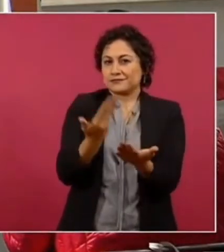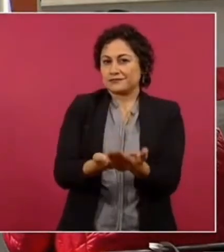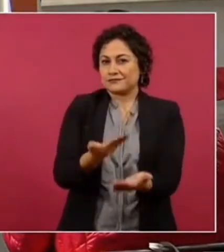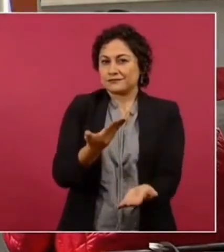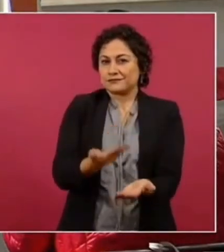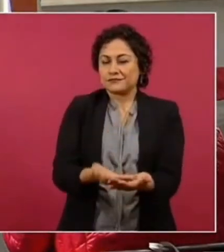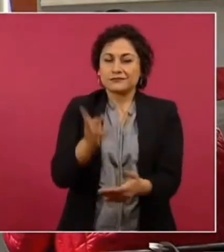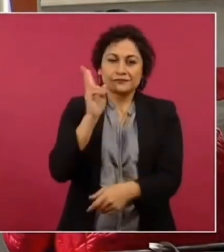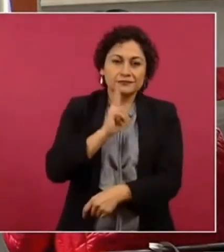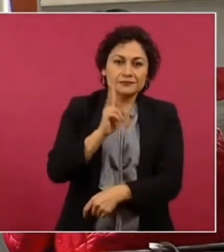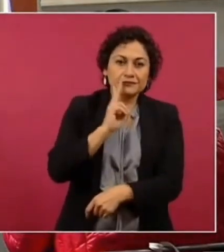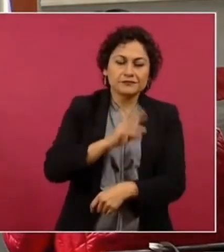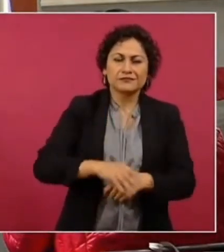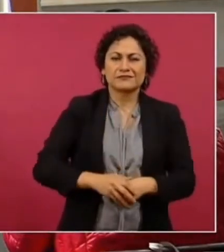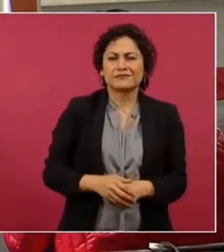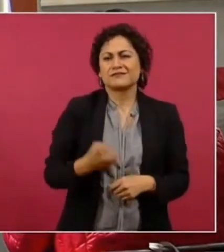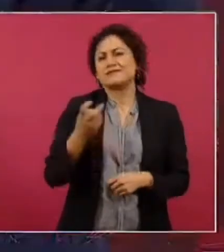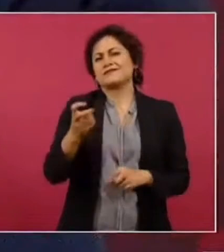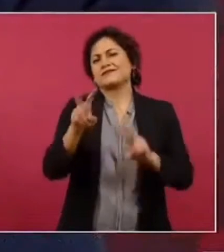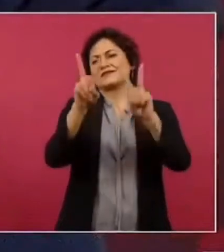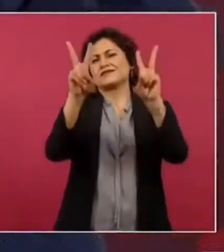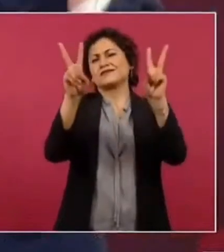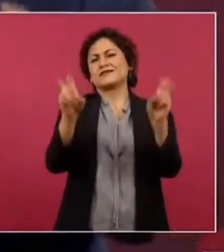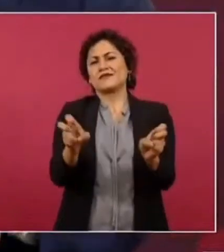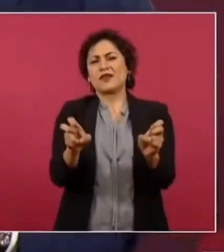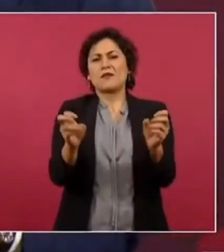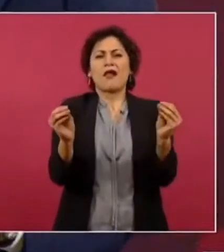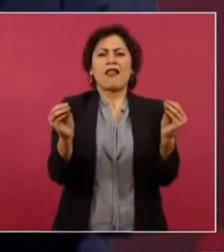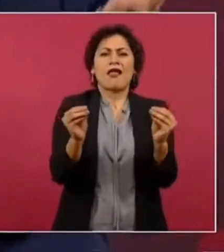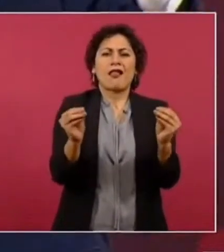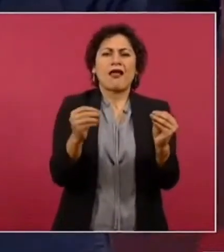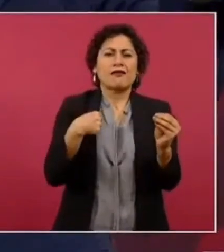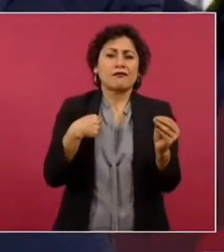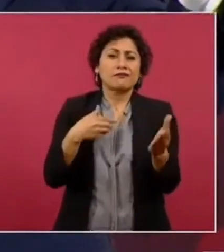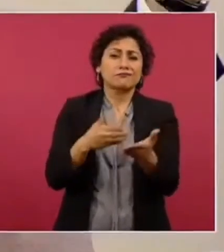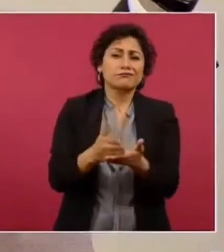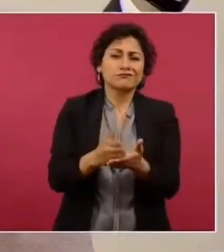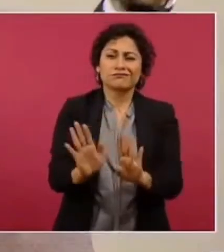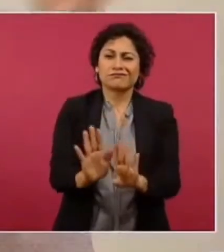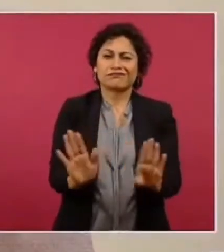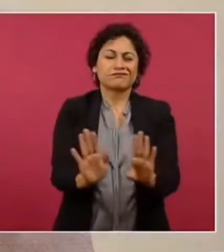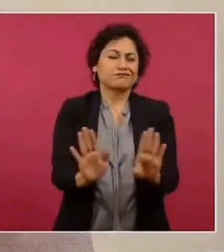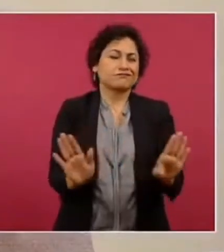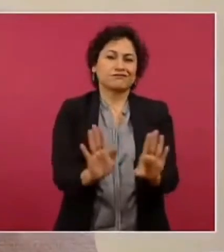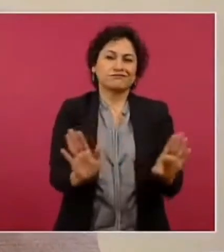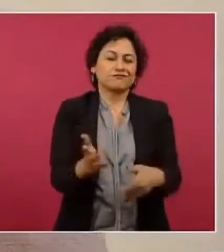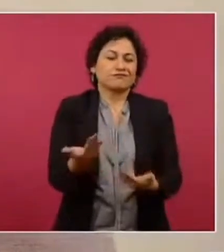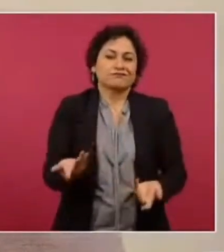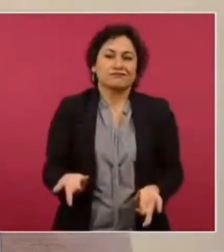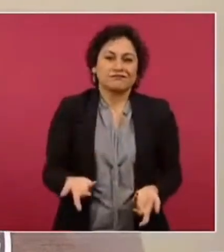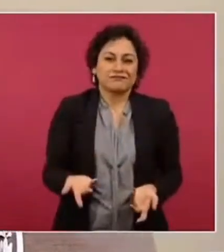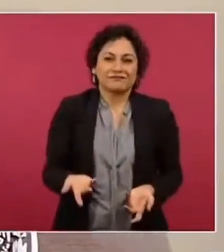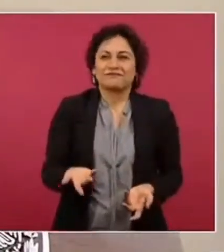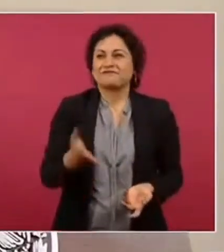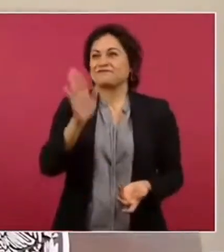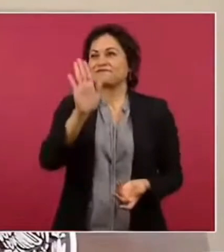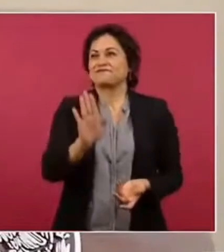Unidos no hay pruebas no me quiero meter en ese debate pero es como decir